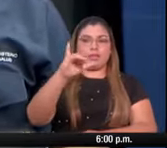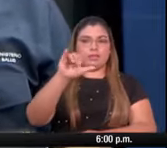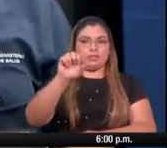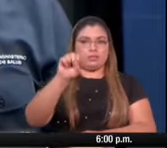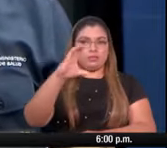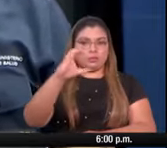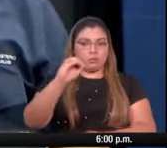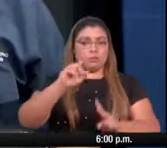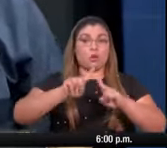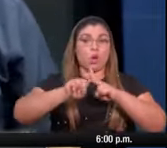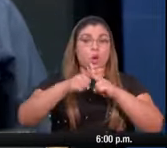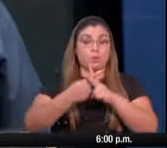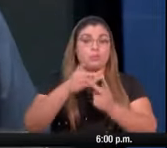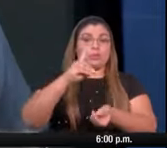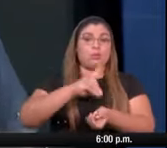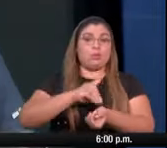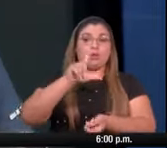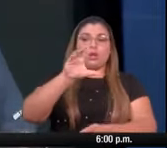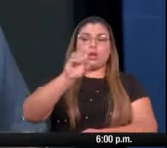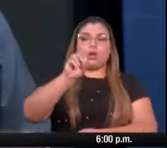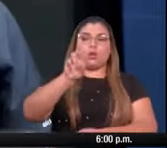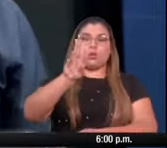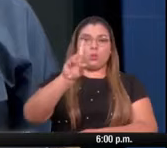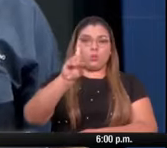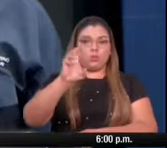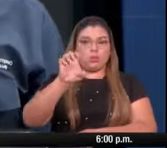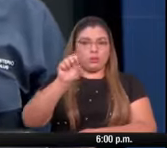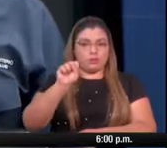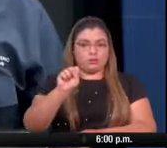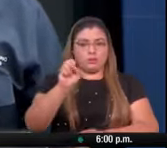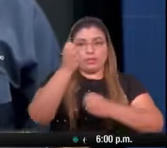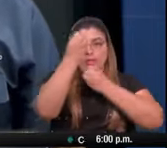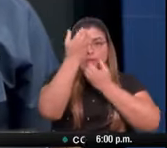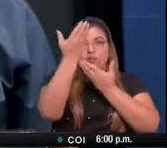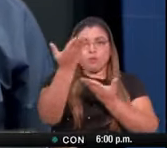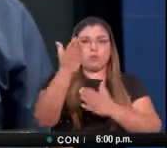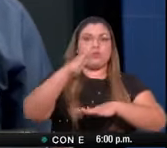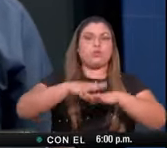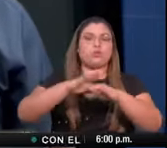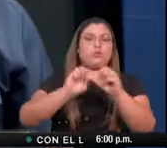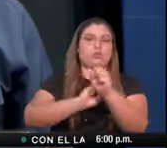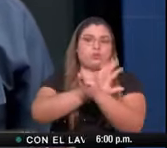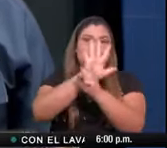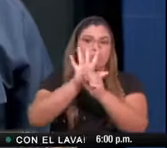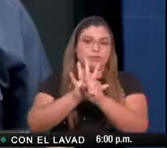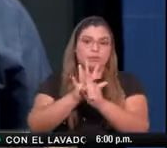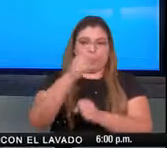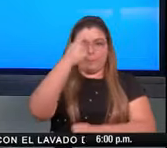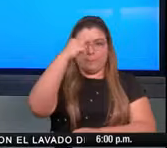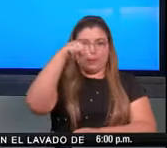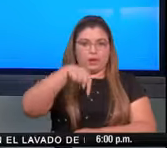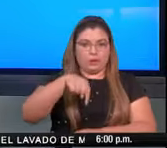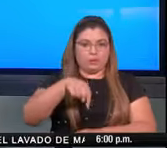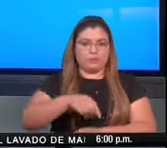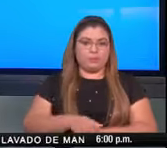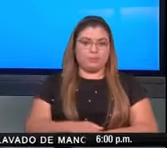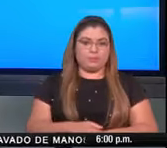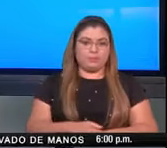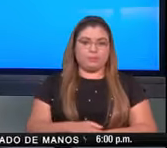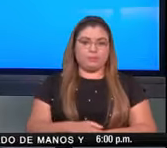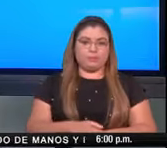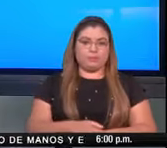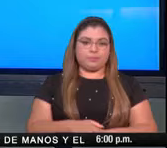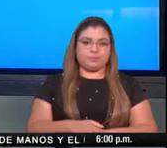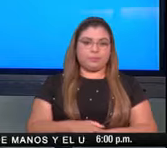con la doctora Lourdes Moreno, quien nos detalla el informe epidemiológico para el día de hoy y el índice de reproducción. Buenas tardes, doctora.